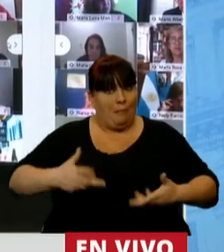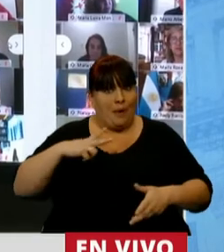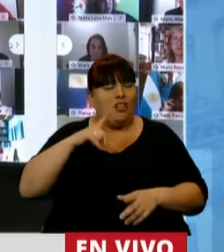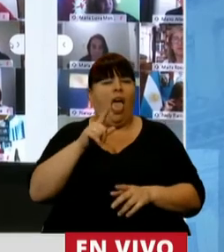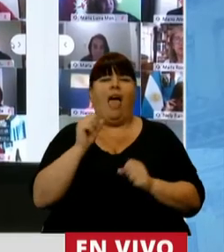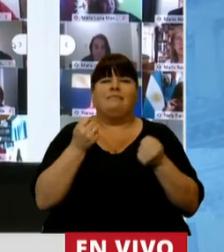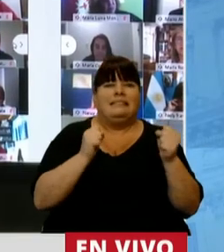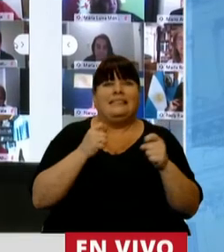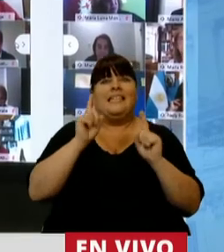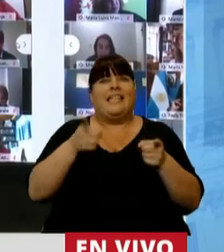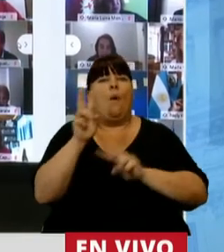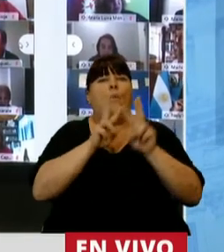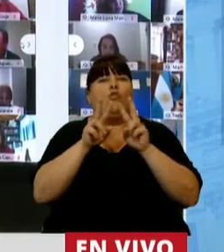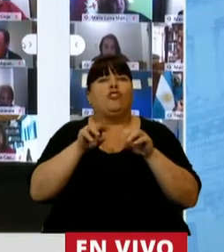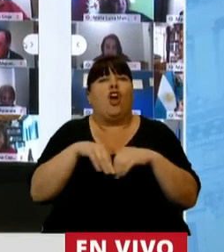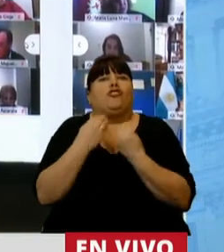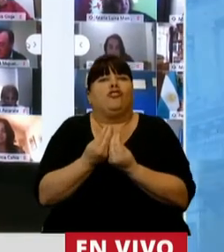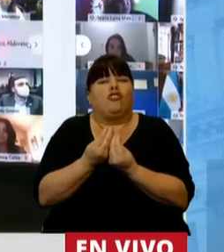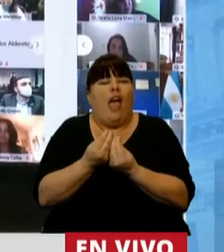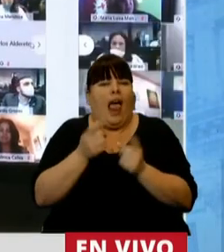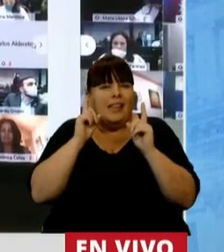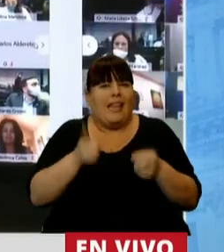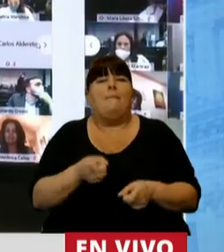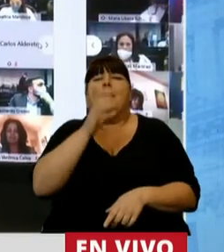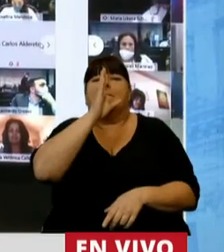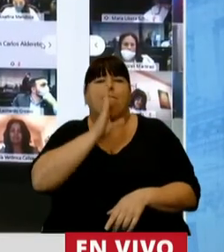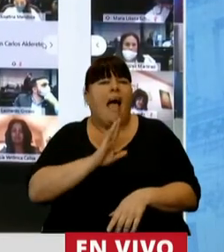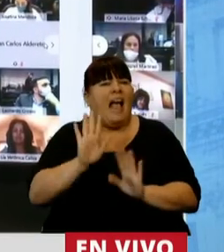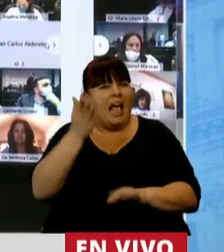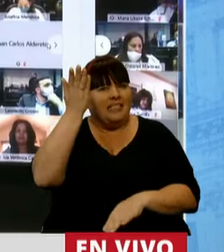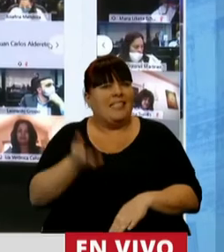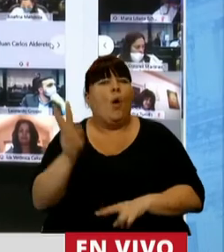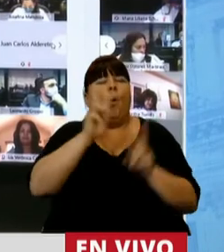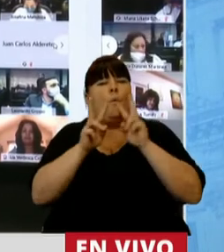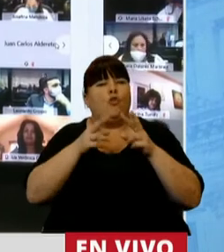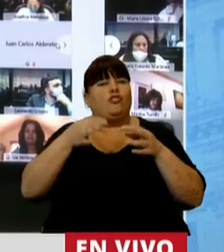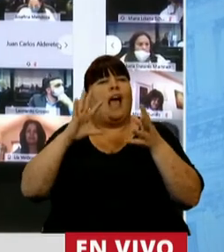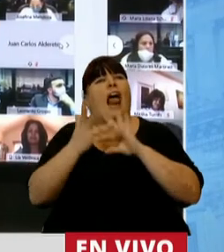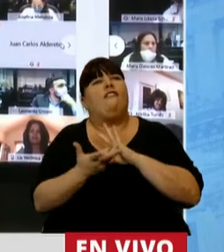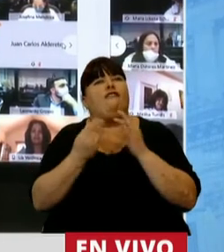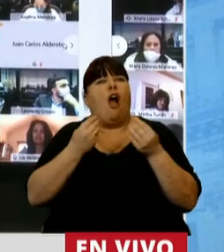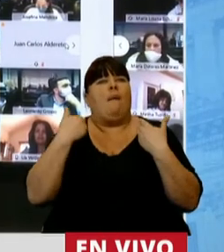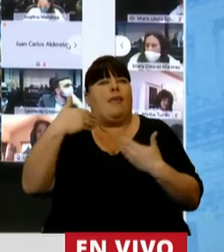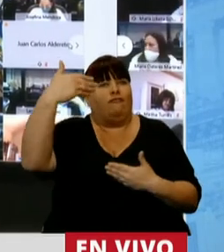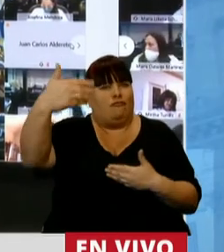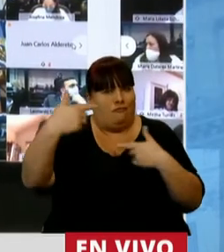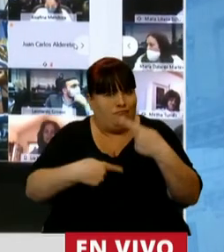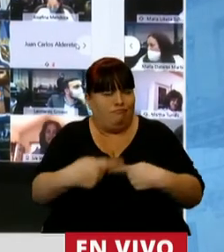impaciencia para conseguir los resultados y paciencia para crear las condiciones de posibilidad.